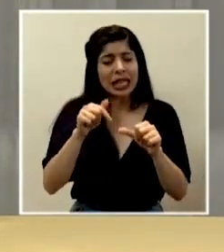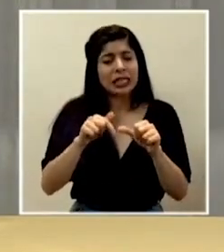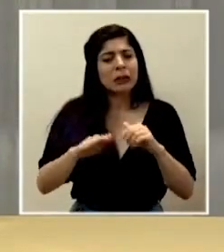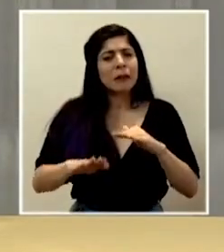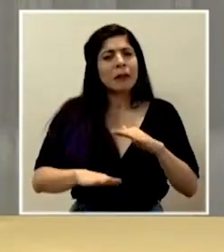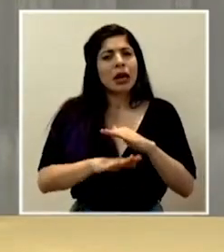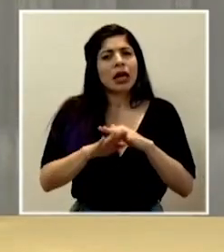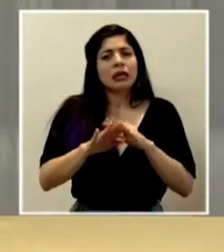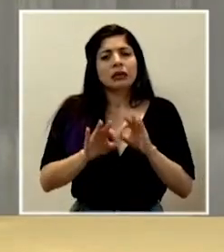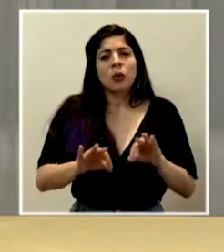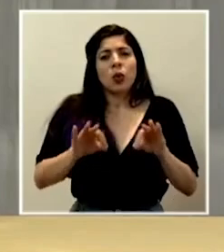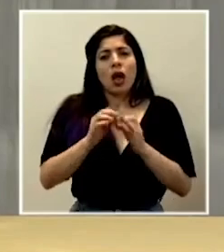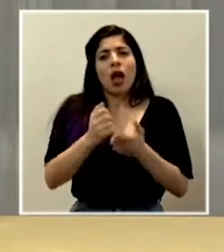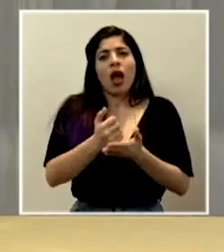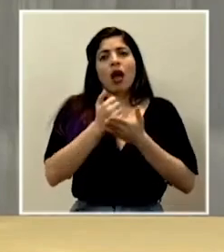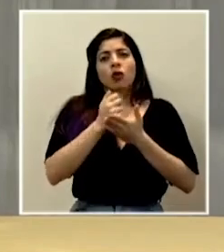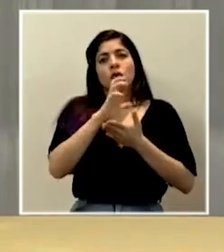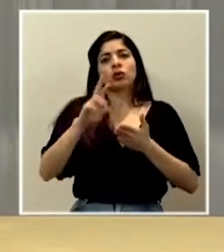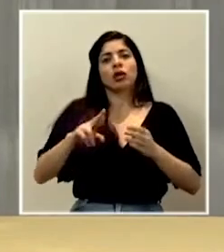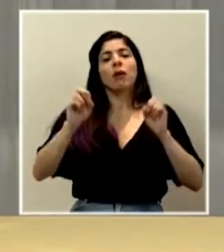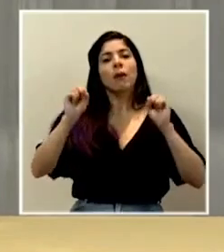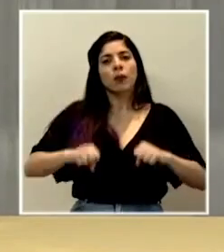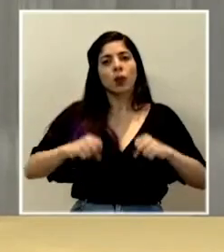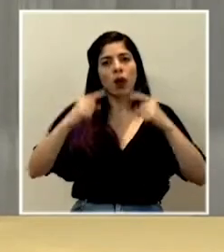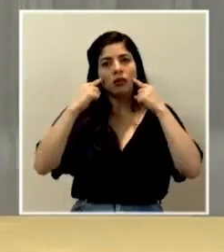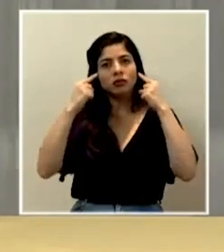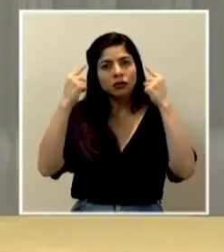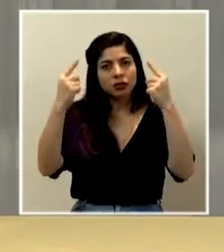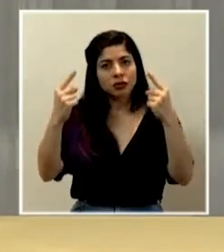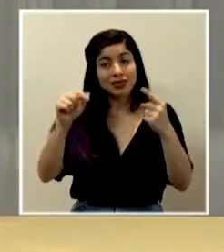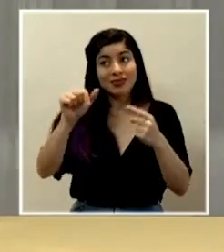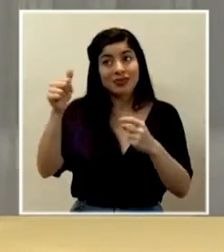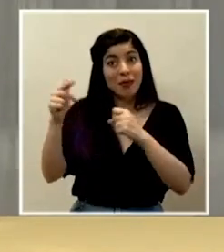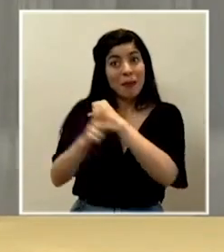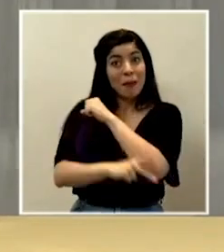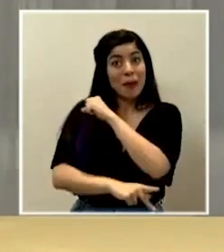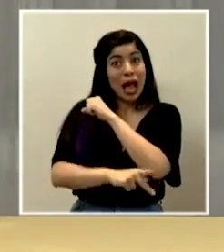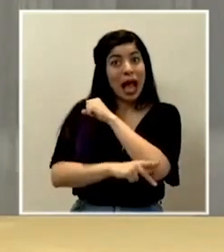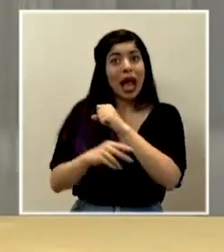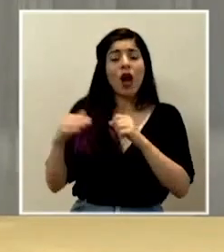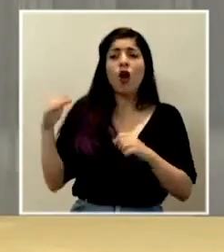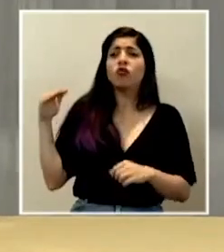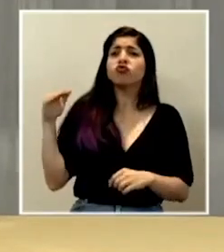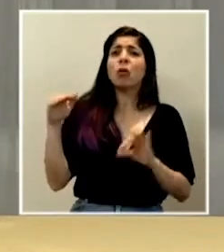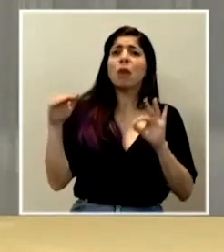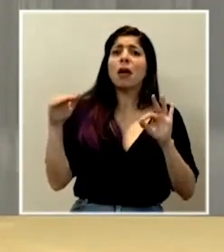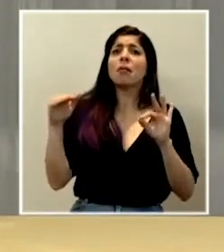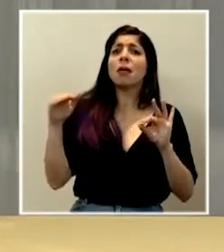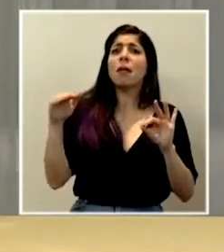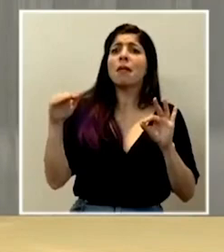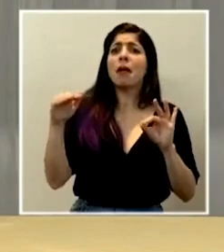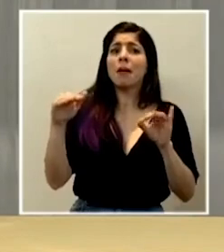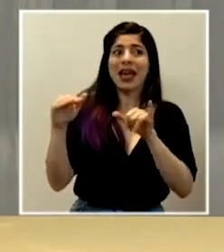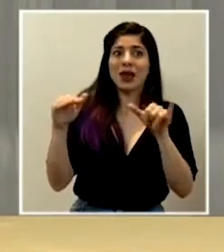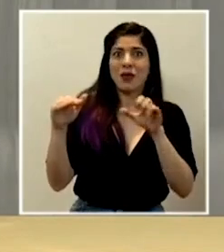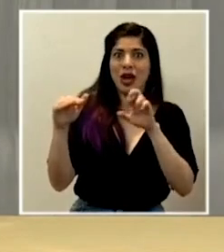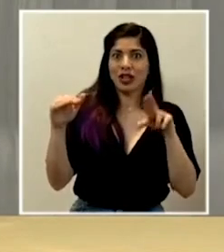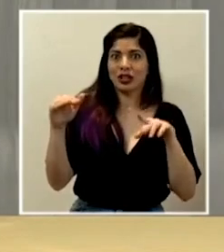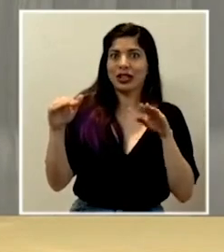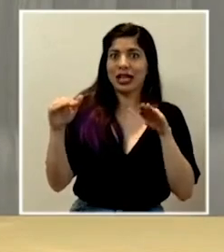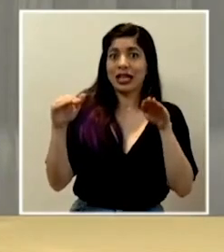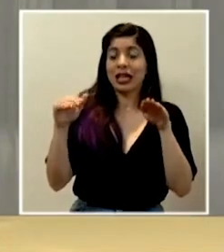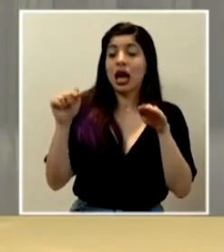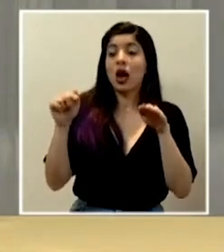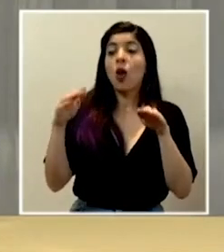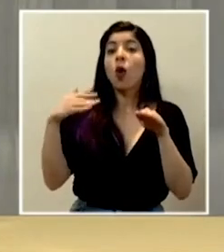para tener éxito en Costa Rica. Así que esos países que han venido bien hasta el momento en que ha estado Costa Rica, cuando han